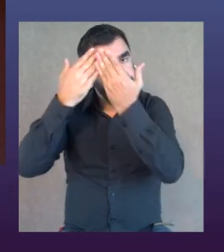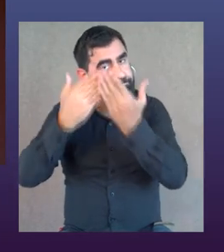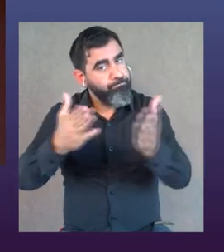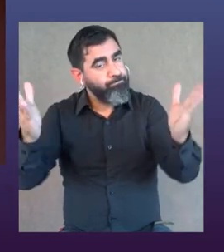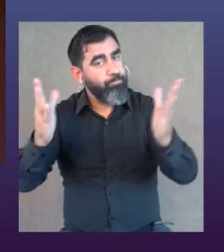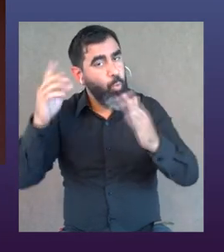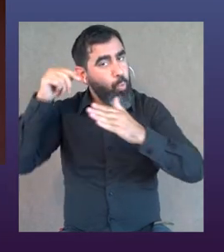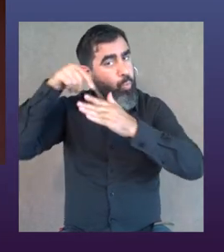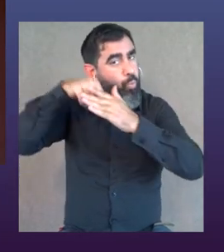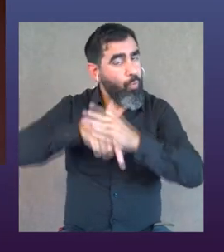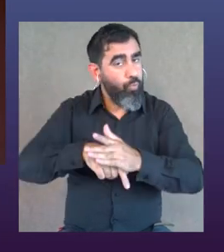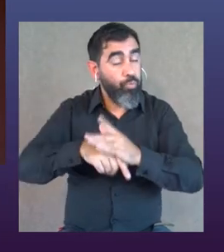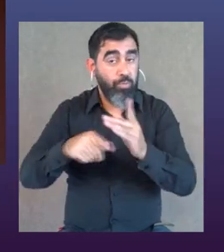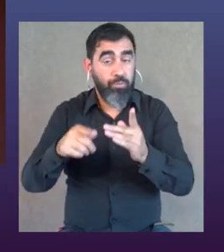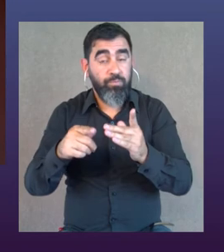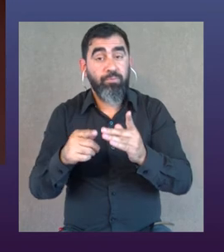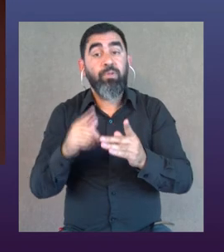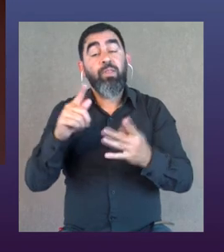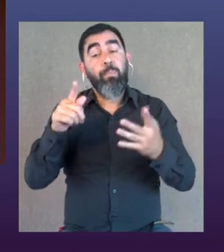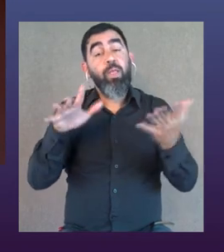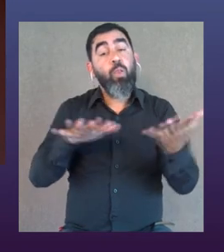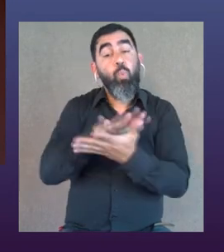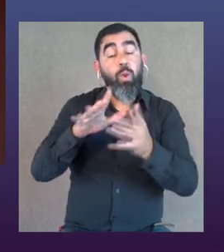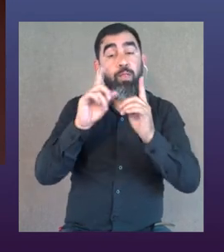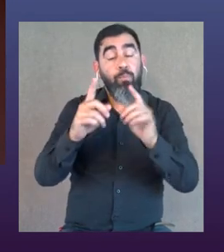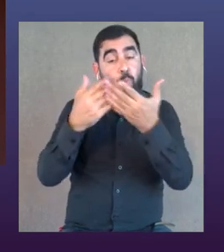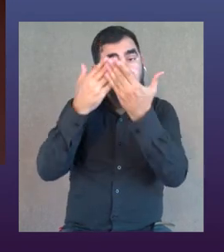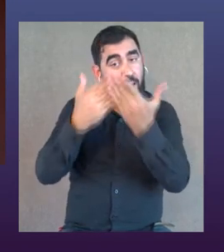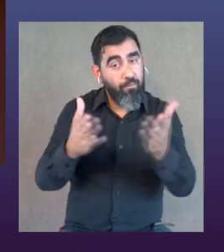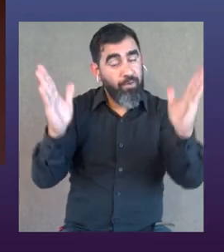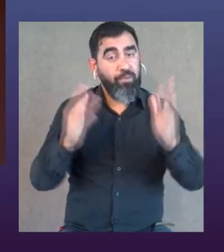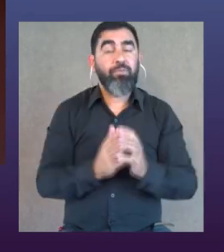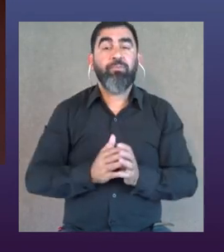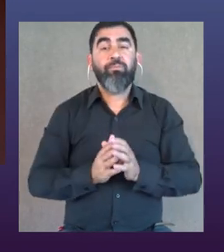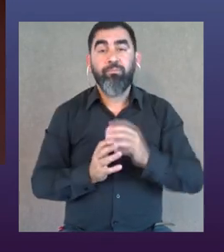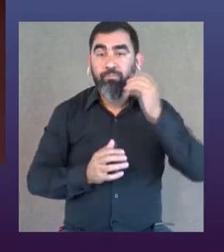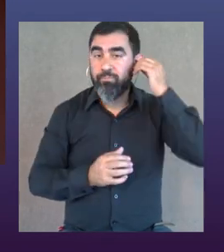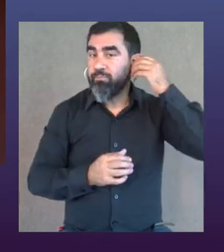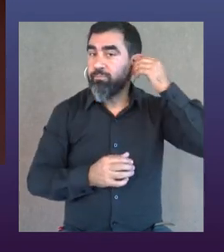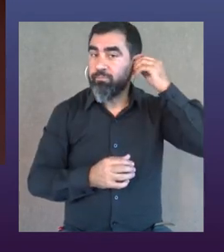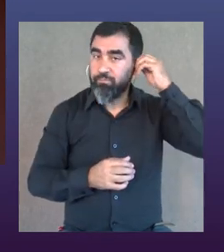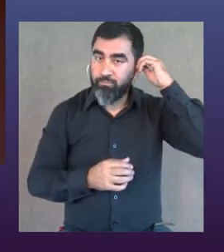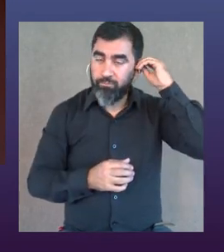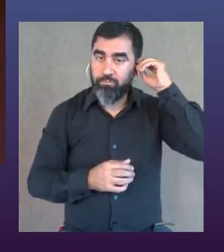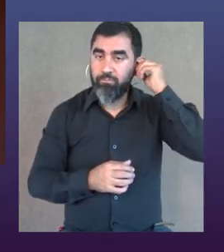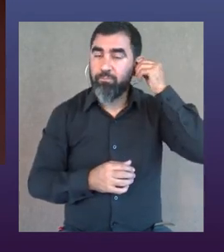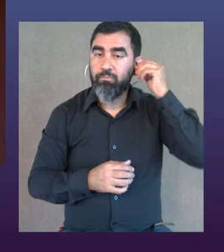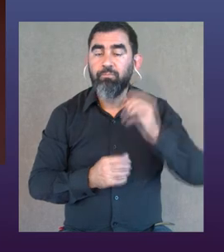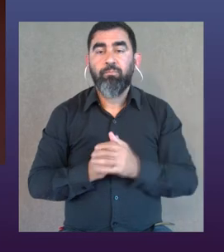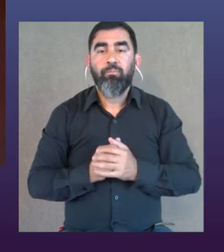lugar muy profundo y bueno, desde el lugar que se debe abrir. Muchas gracias, Carmen.